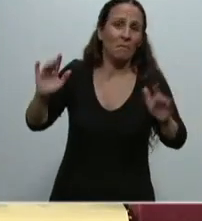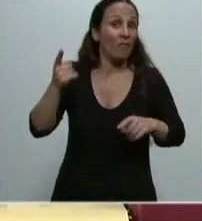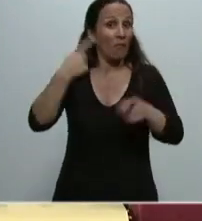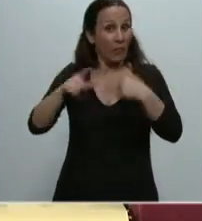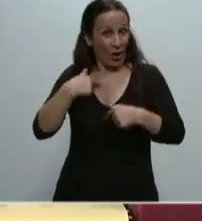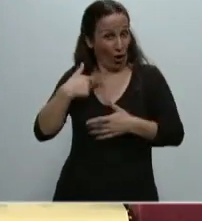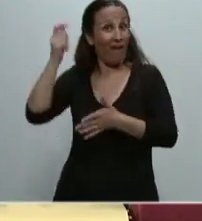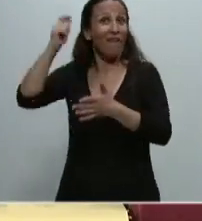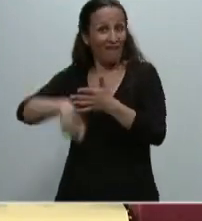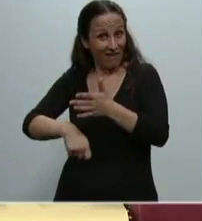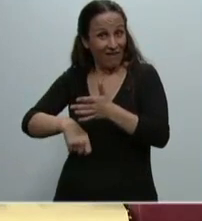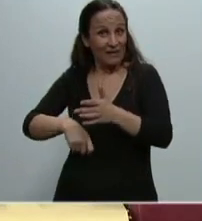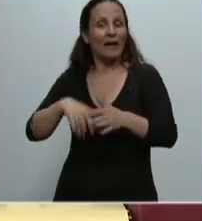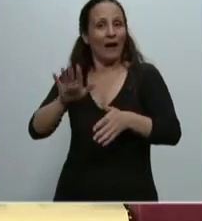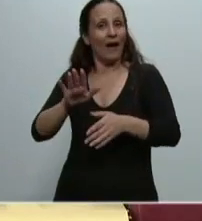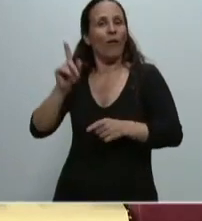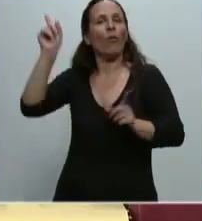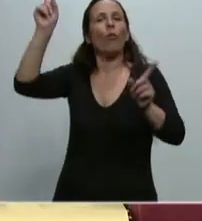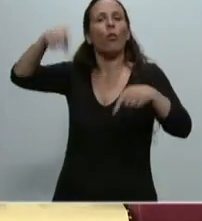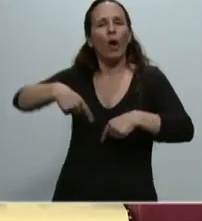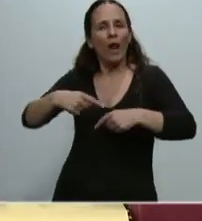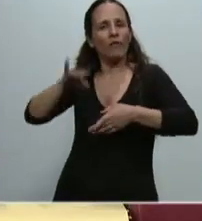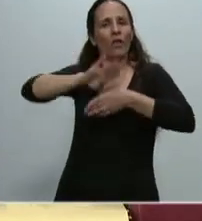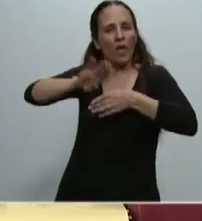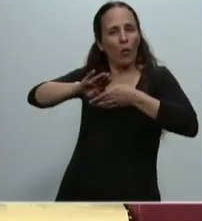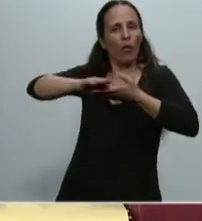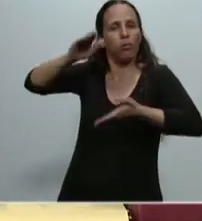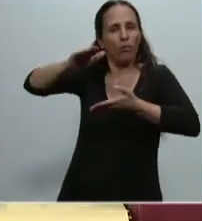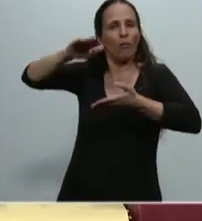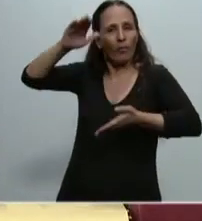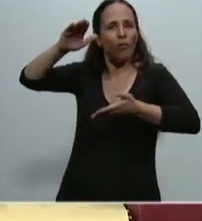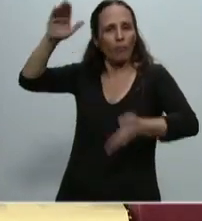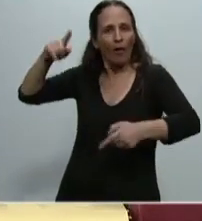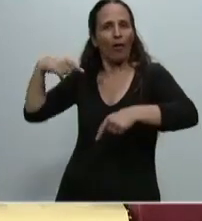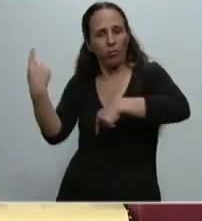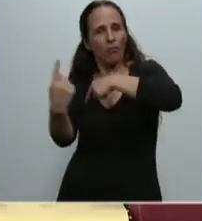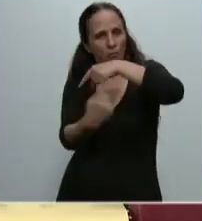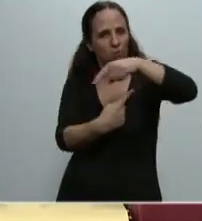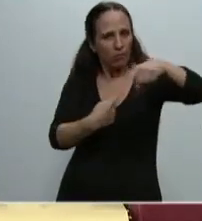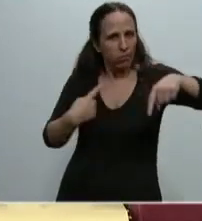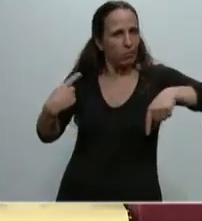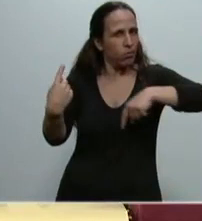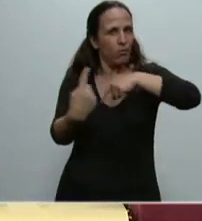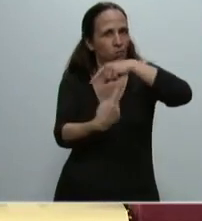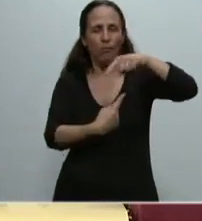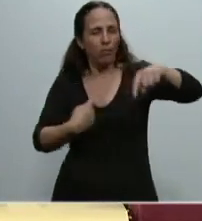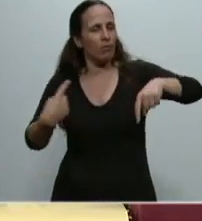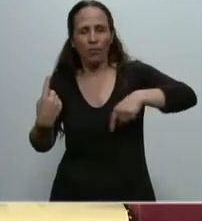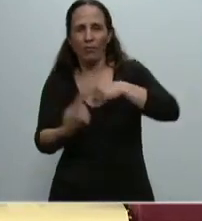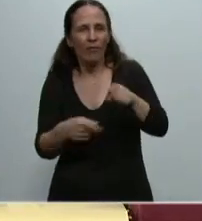nuevamente en esa ronda infernal de endeudamiento que es precisamente lo que nos ha tenido totalmente